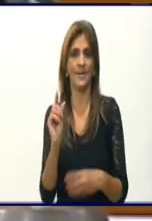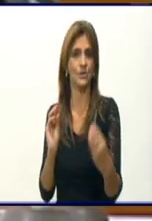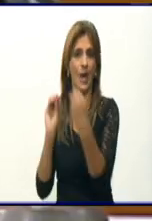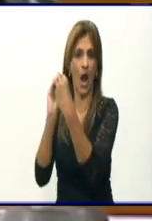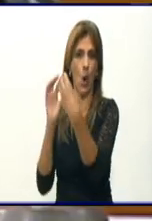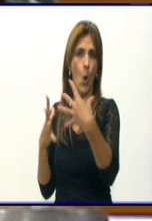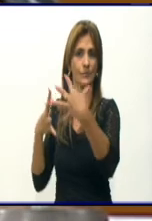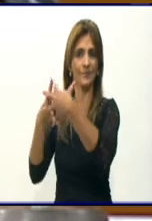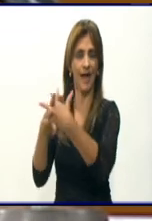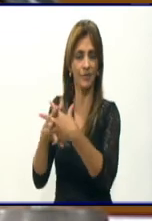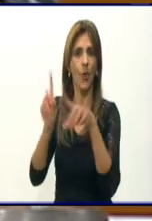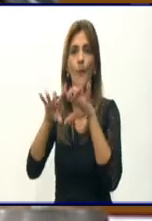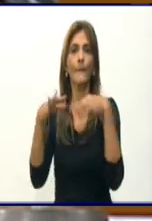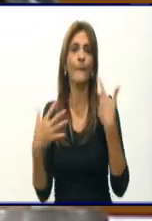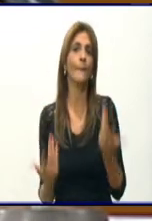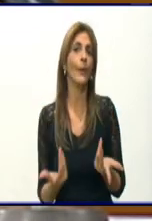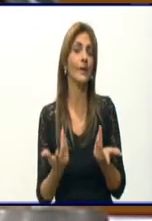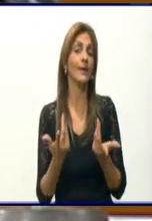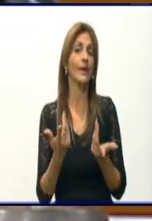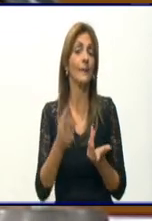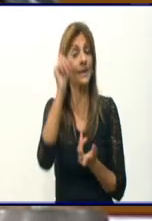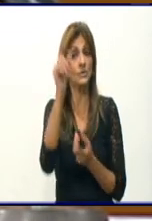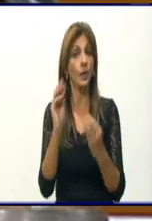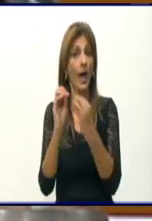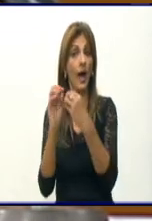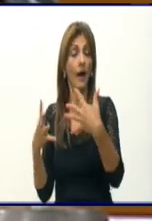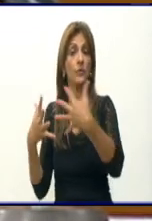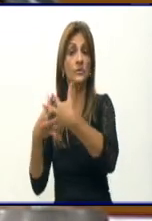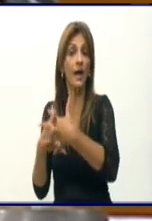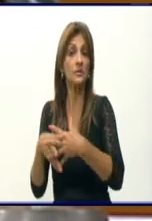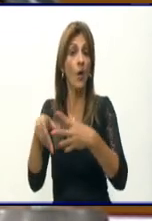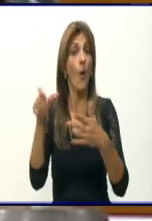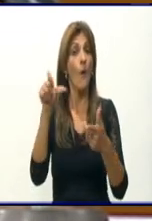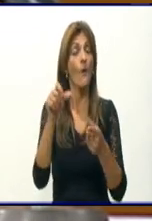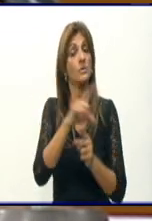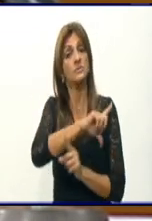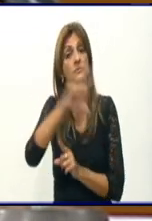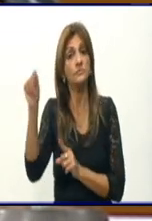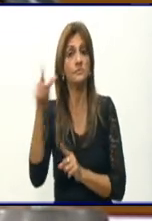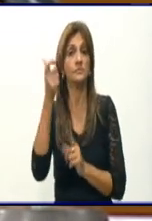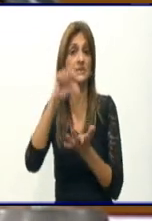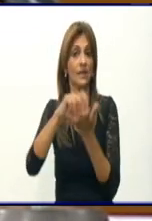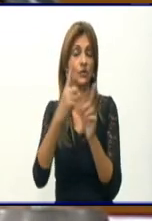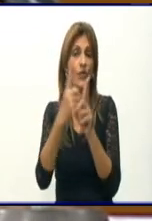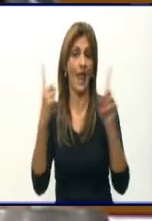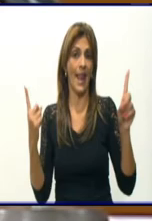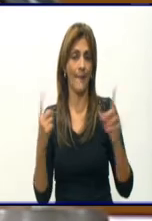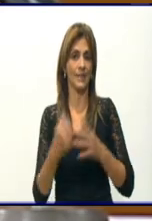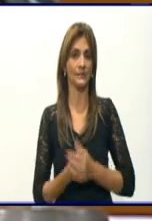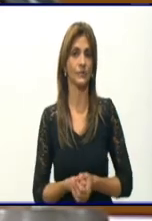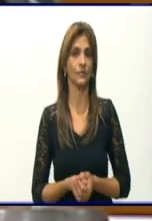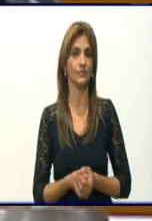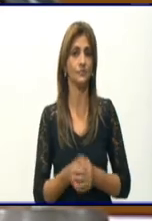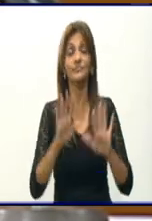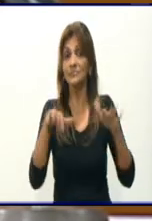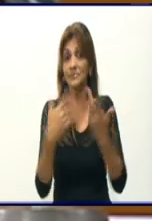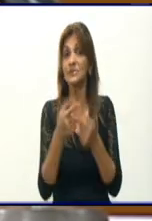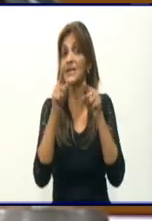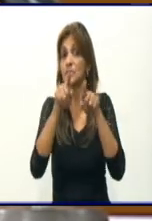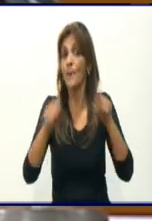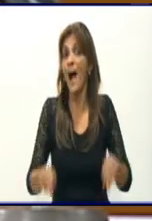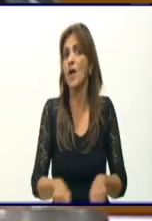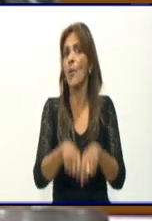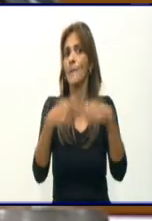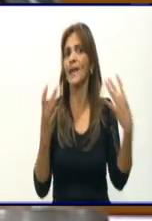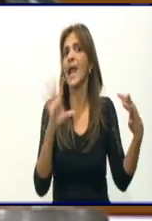eso es lo único que va a hacer que la transmisión, realmente, disminuir la cadena de transmisión y lograr